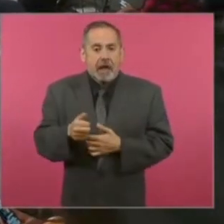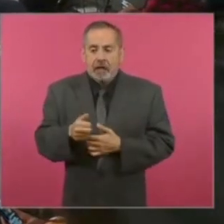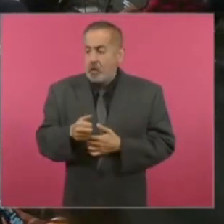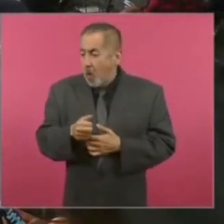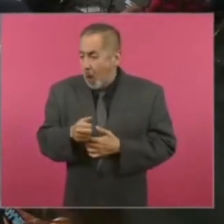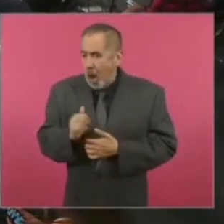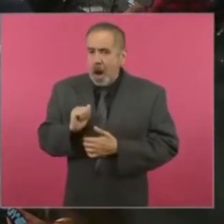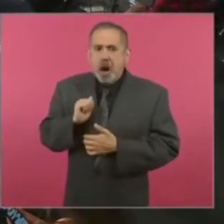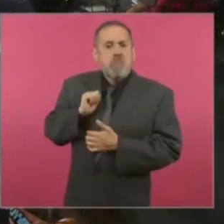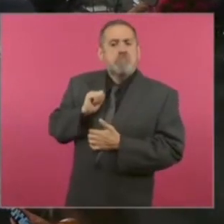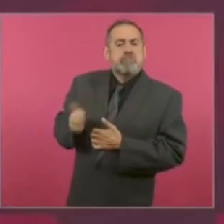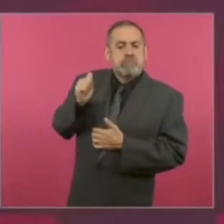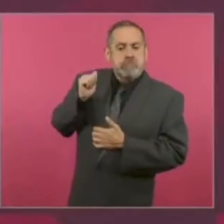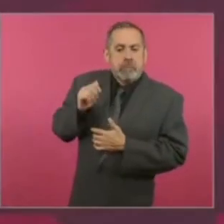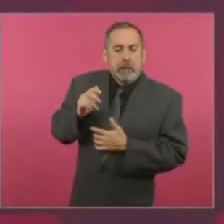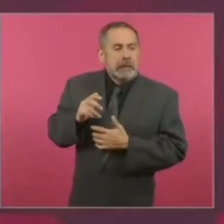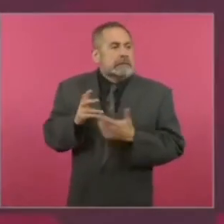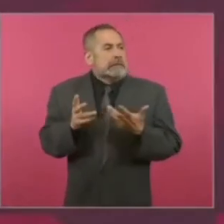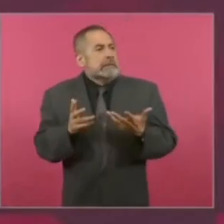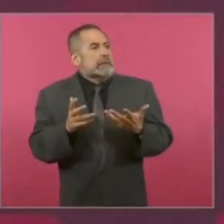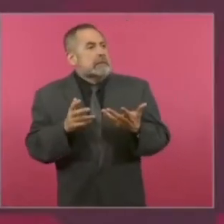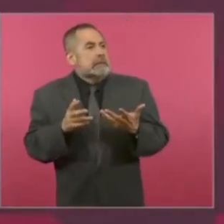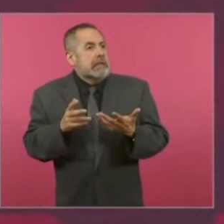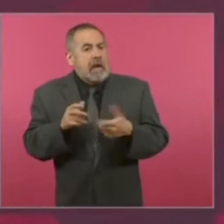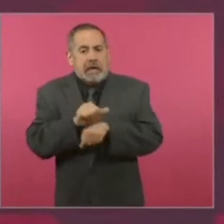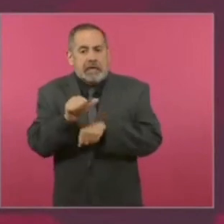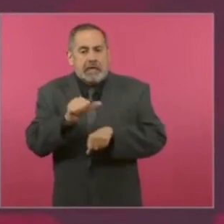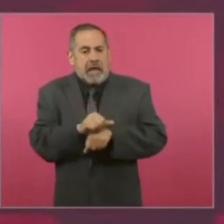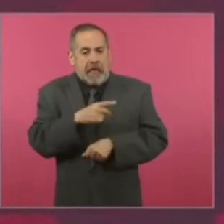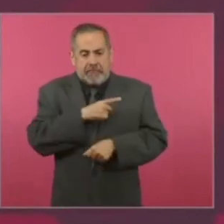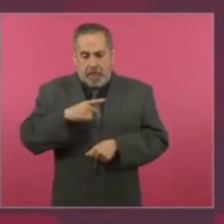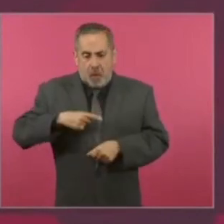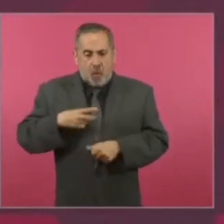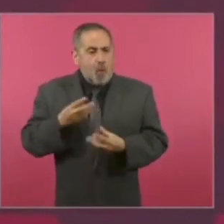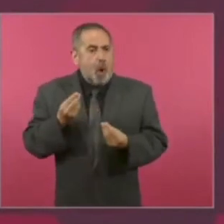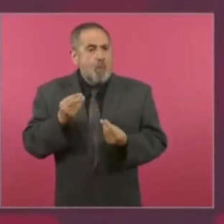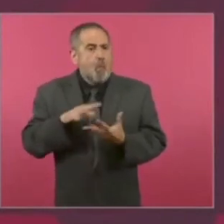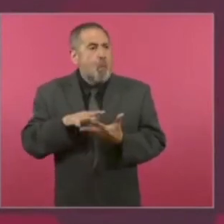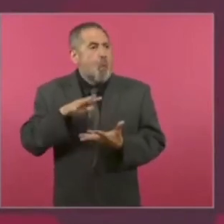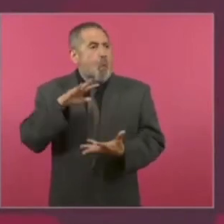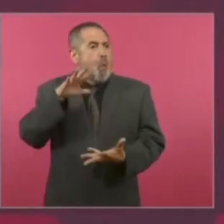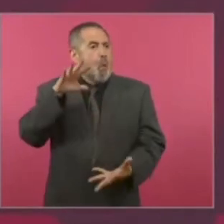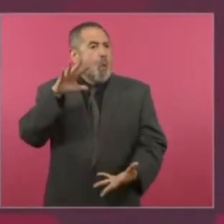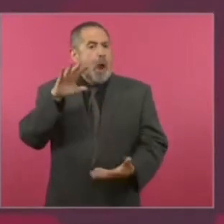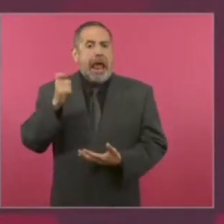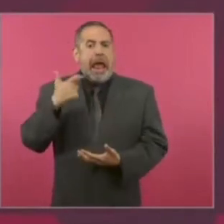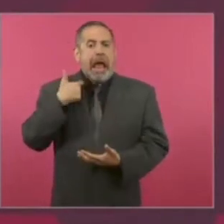y se